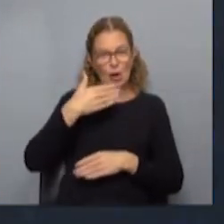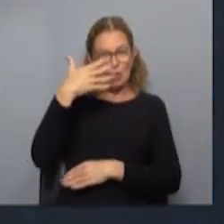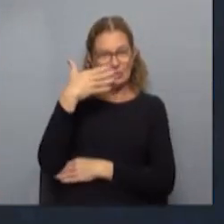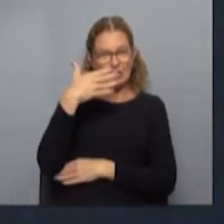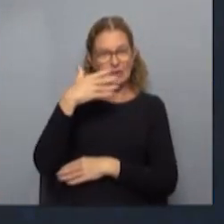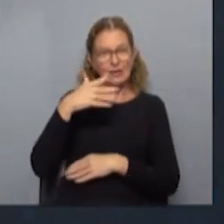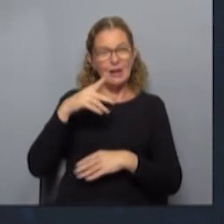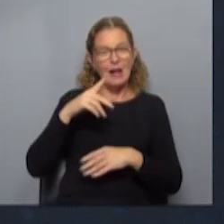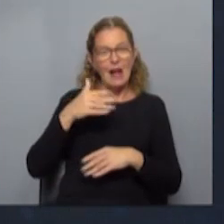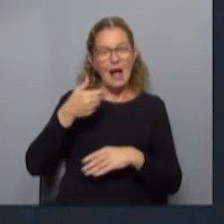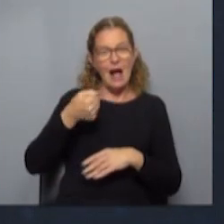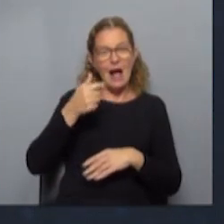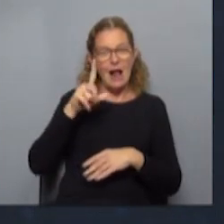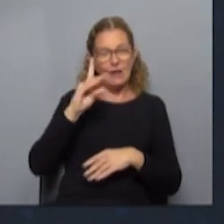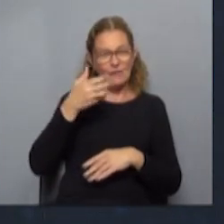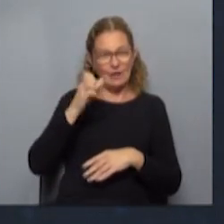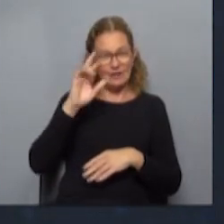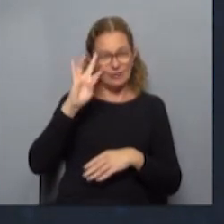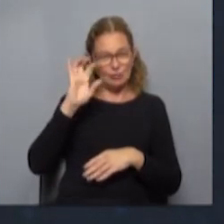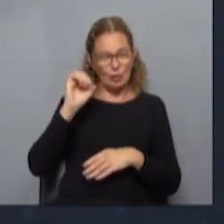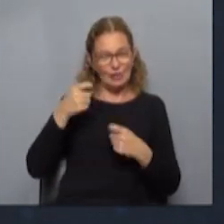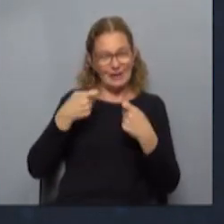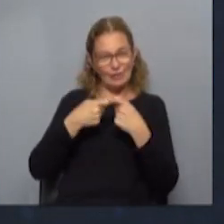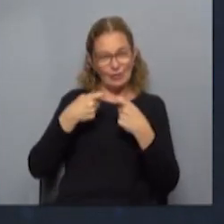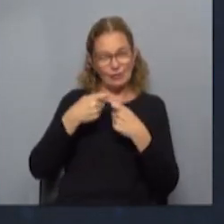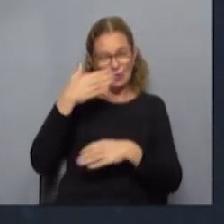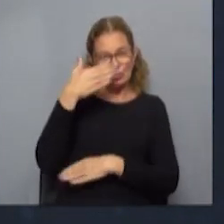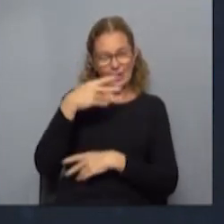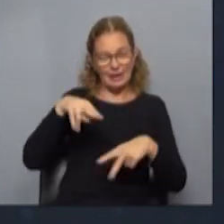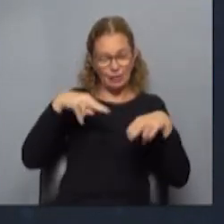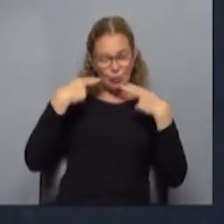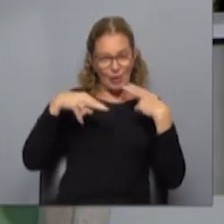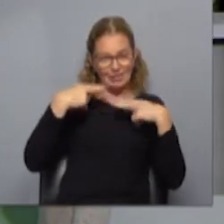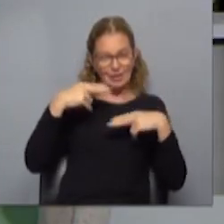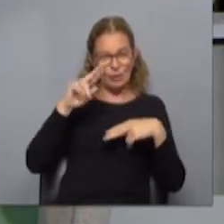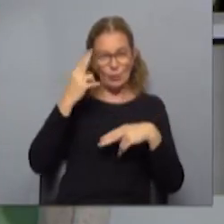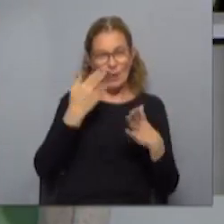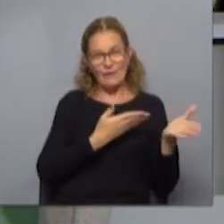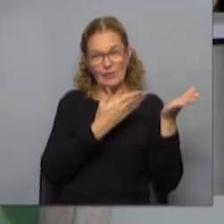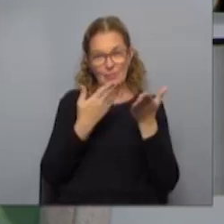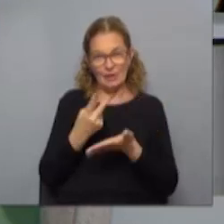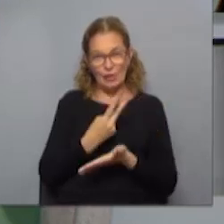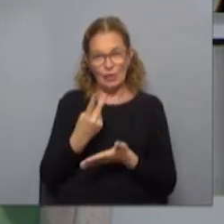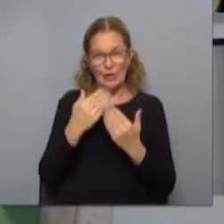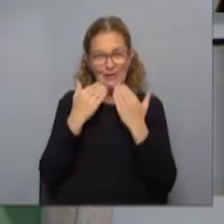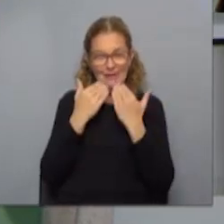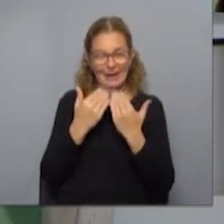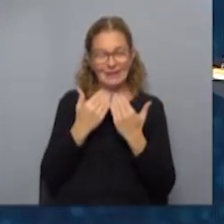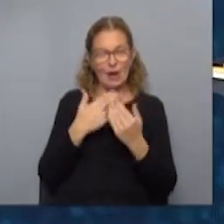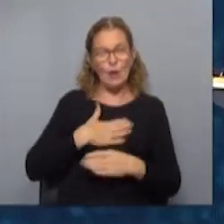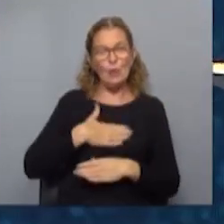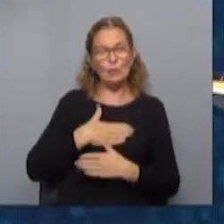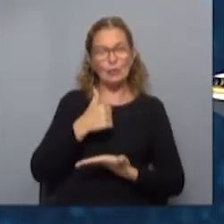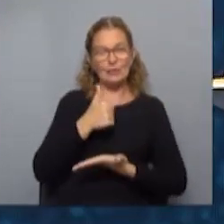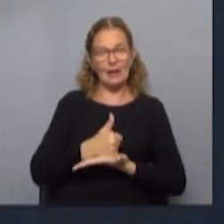Alberto Latarauwski, coordinador gastronómico de la Asociación de Hoteles y Restaurantes del Uruguay. Bienvenidos a ambos y muchas gracias por Buenas noches, un gusto.